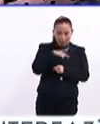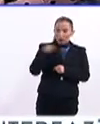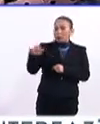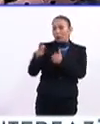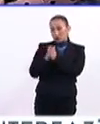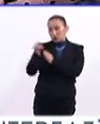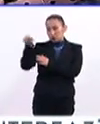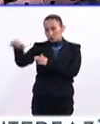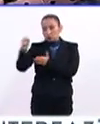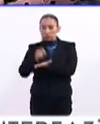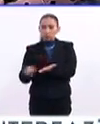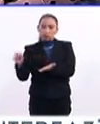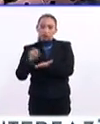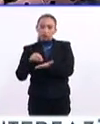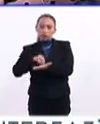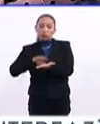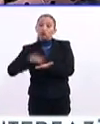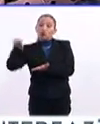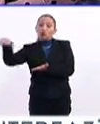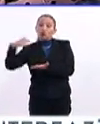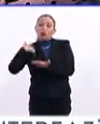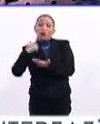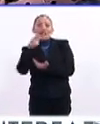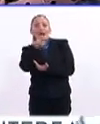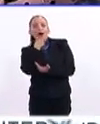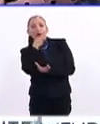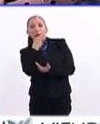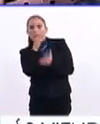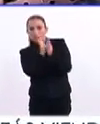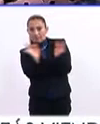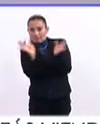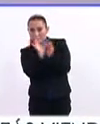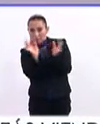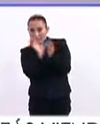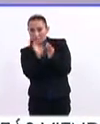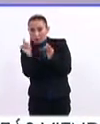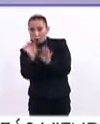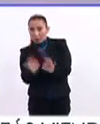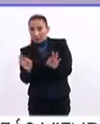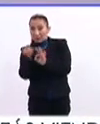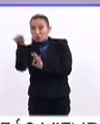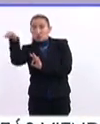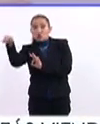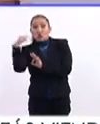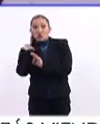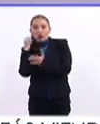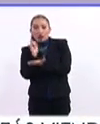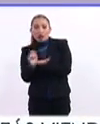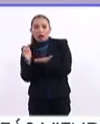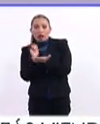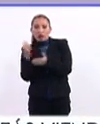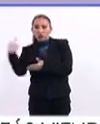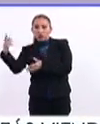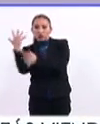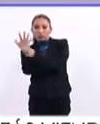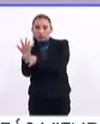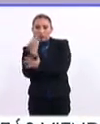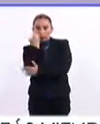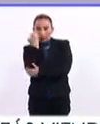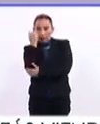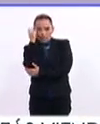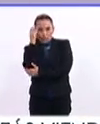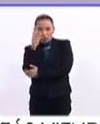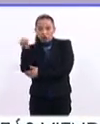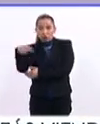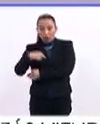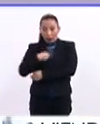digo, le voy a pedir, por favor, que usted anote lo que usted entienda de lo que yo le voy a decir. Eso es lo muy importante. Que sea con puño y letra de la escuela lo